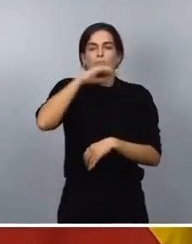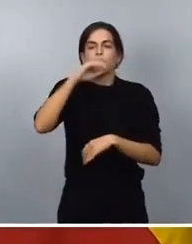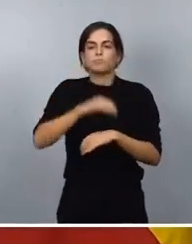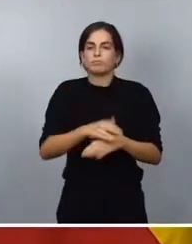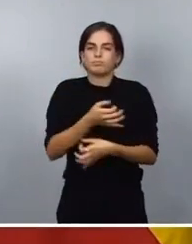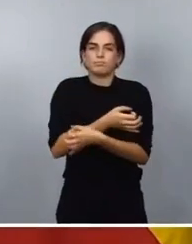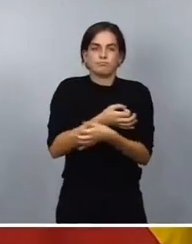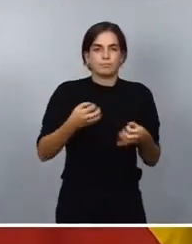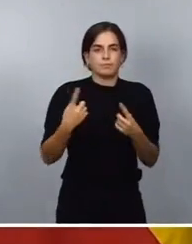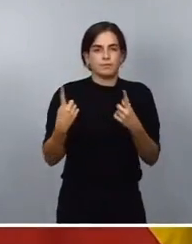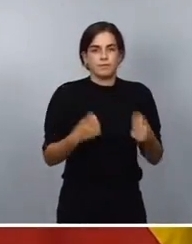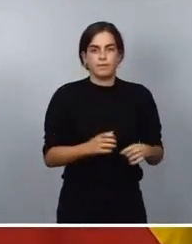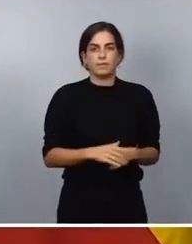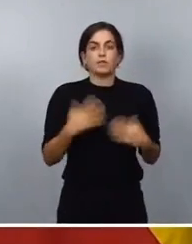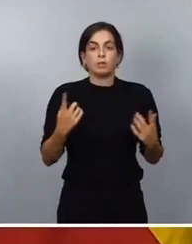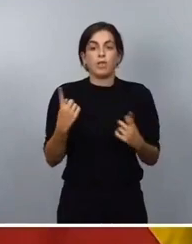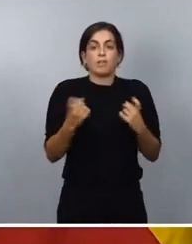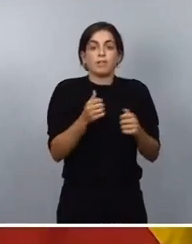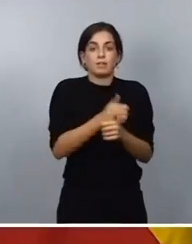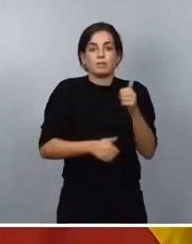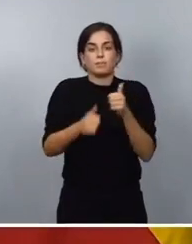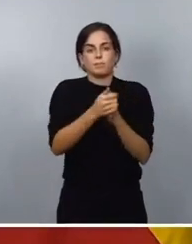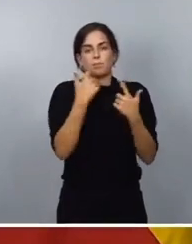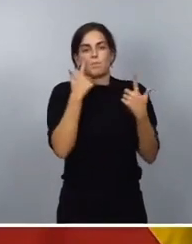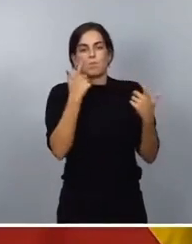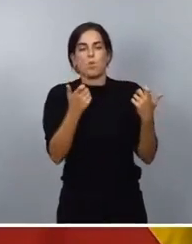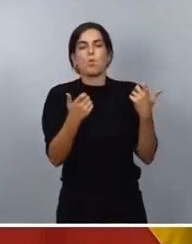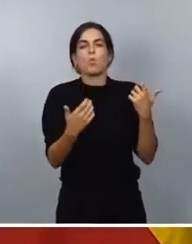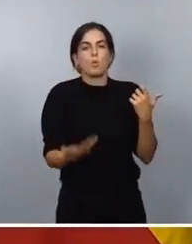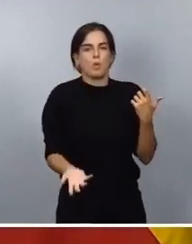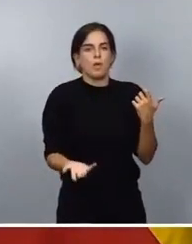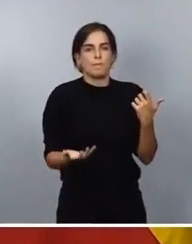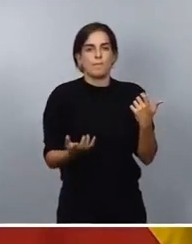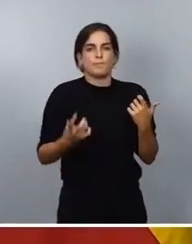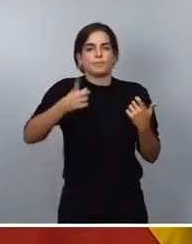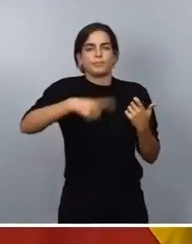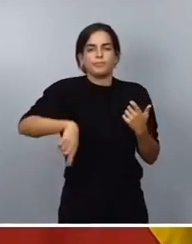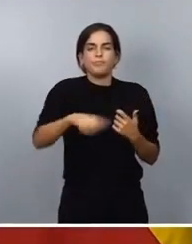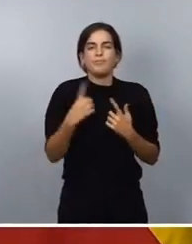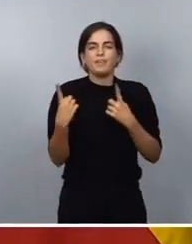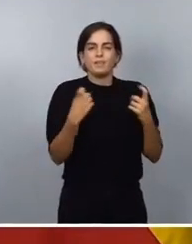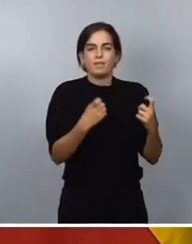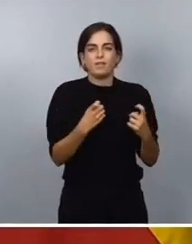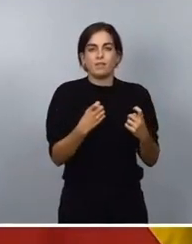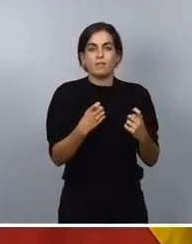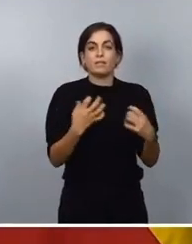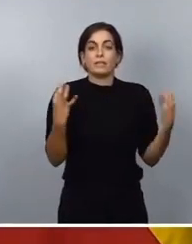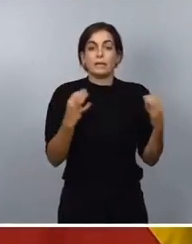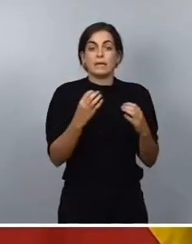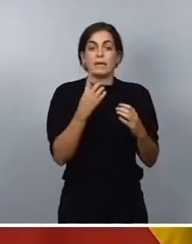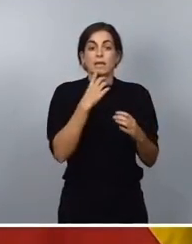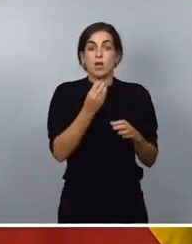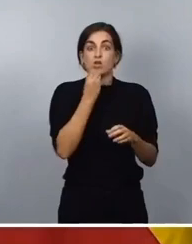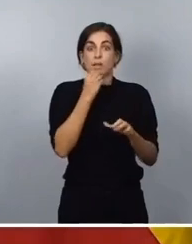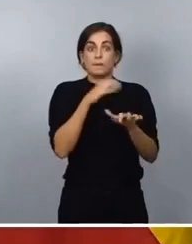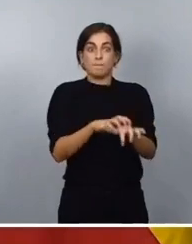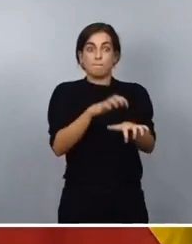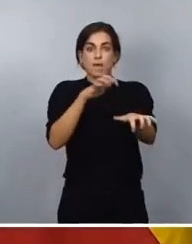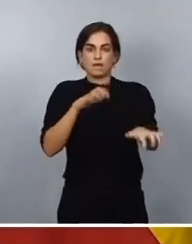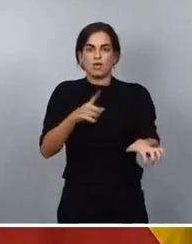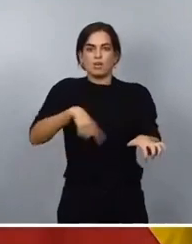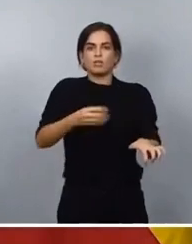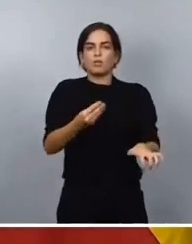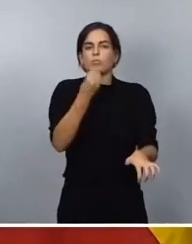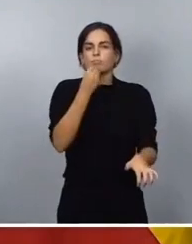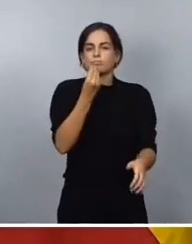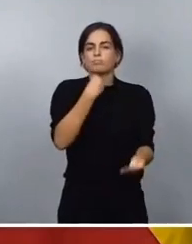prioridad evidente, que es la de que consigamos que la mayor parte de los alimentos sean consumidos y también, en